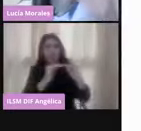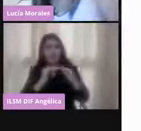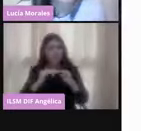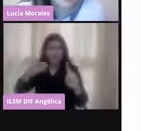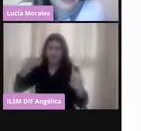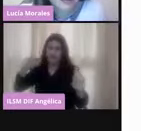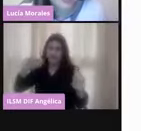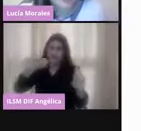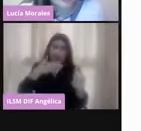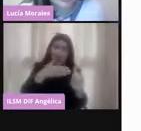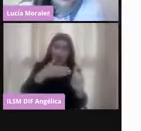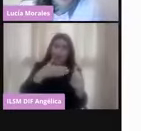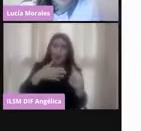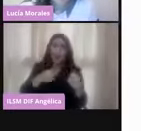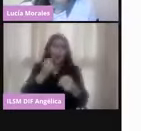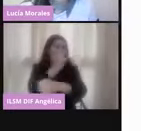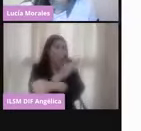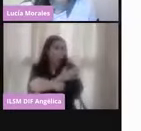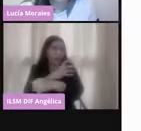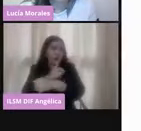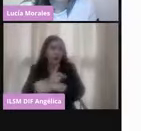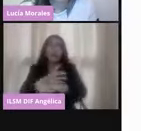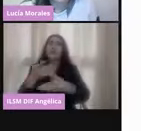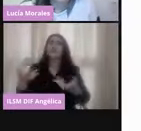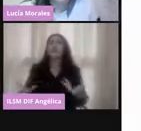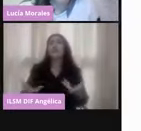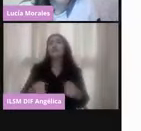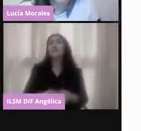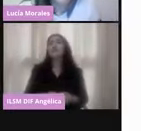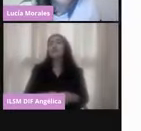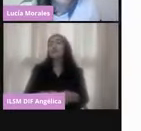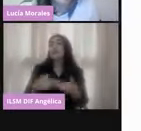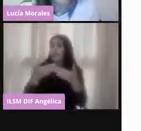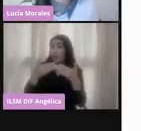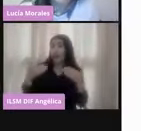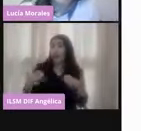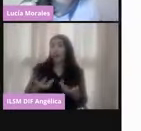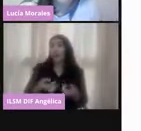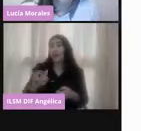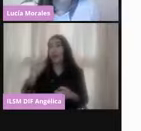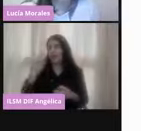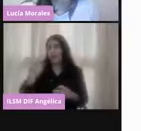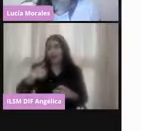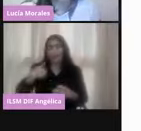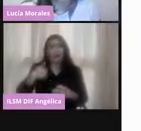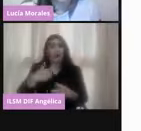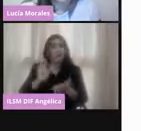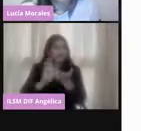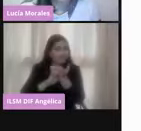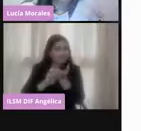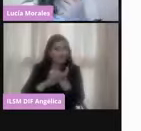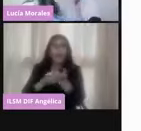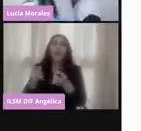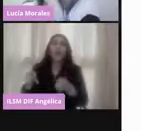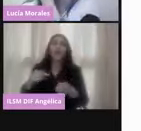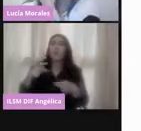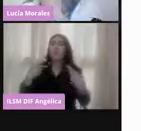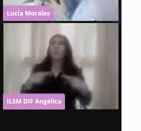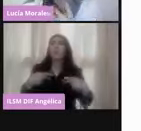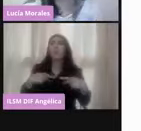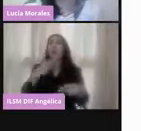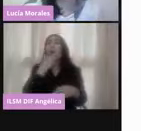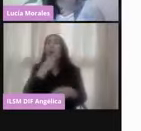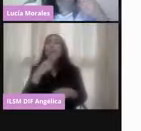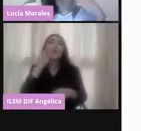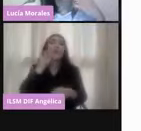con transparencia. Y ahora, y es algo que celebro, con paridad de género. Por favor, si me apoyan con la